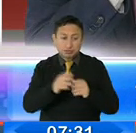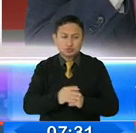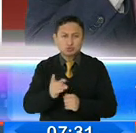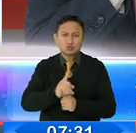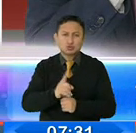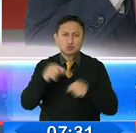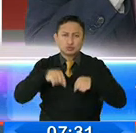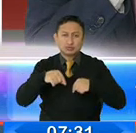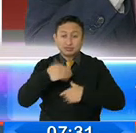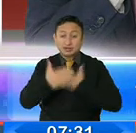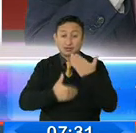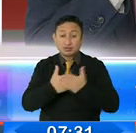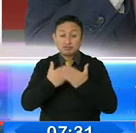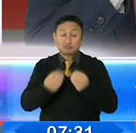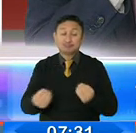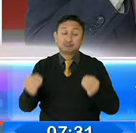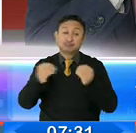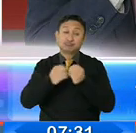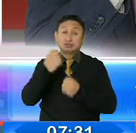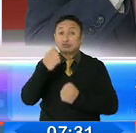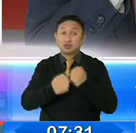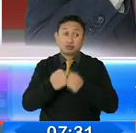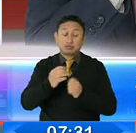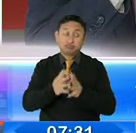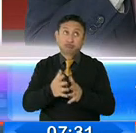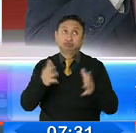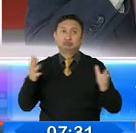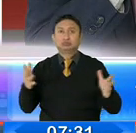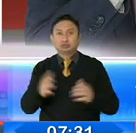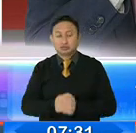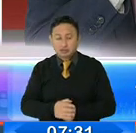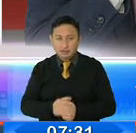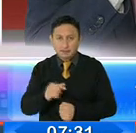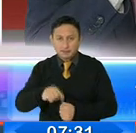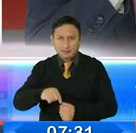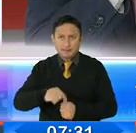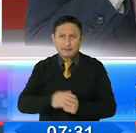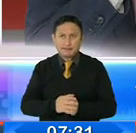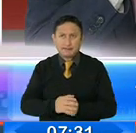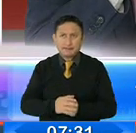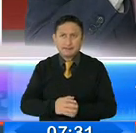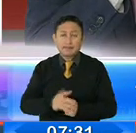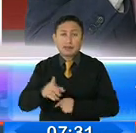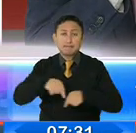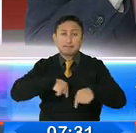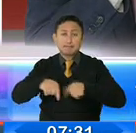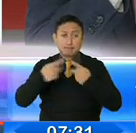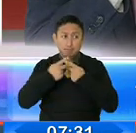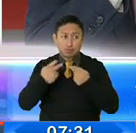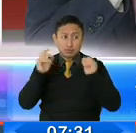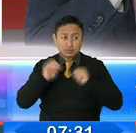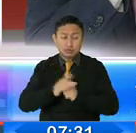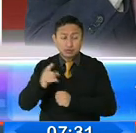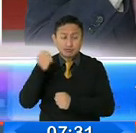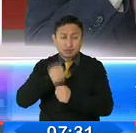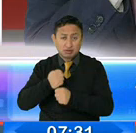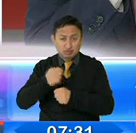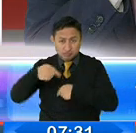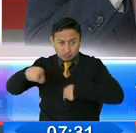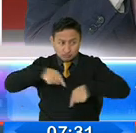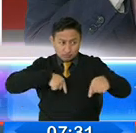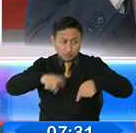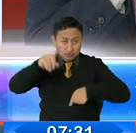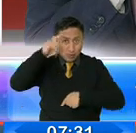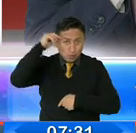de que esto pueda generar un tipo de aglomeración, darle las facilidades al transporte público para su movilidad. que